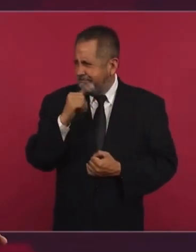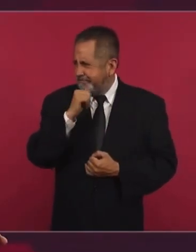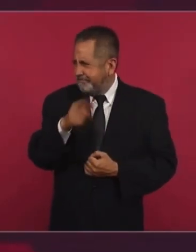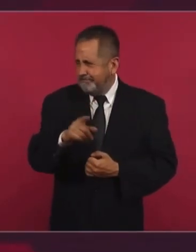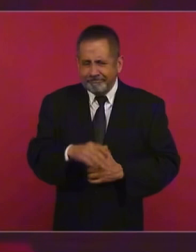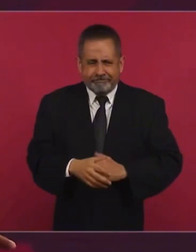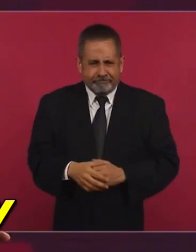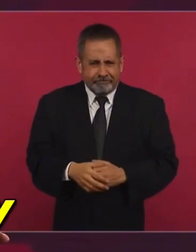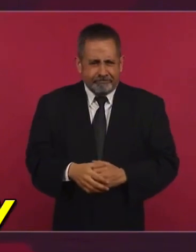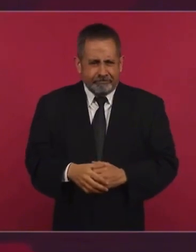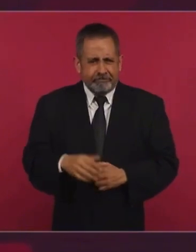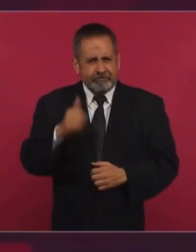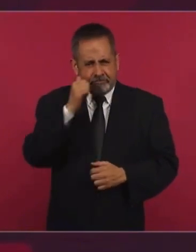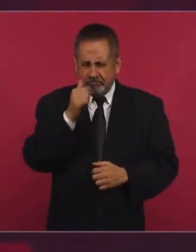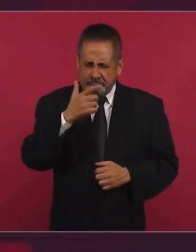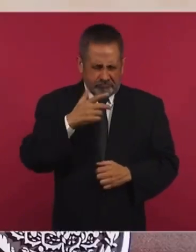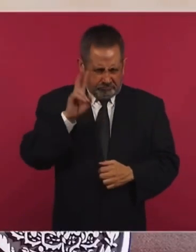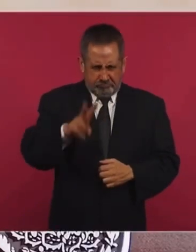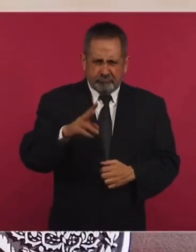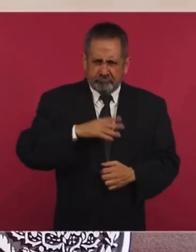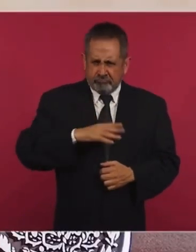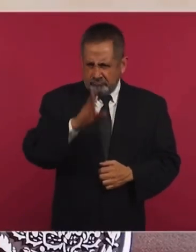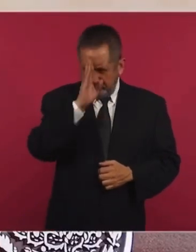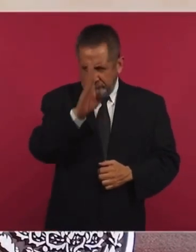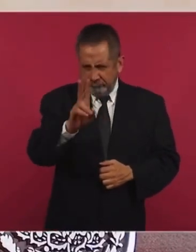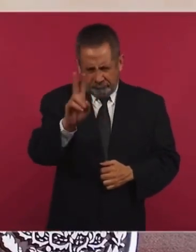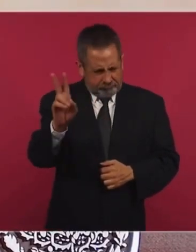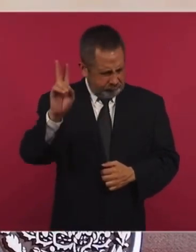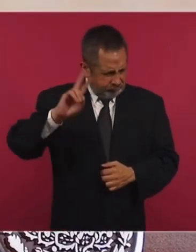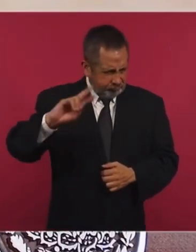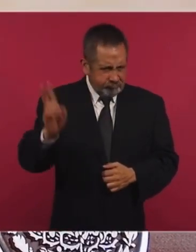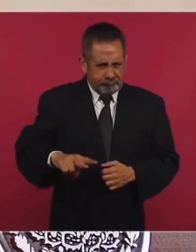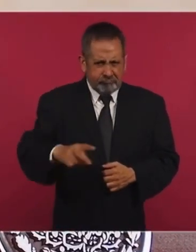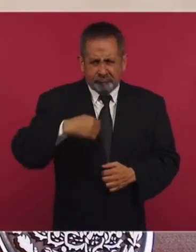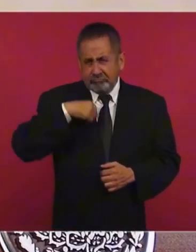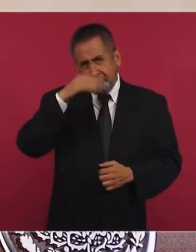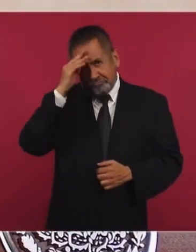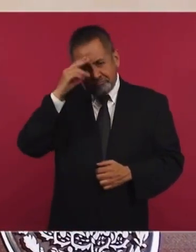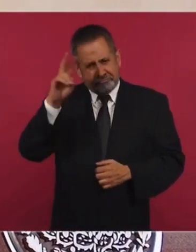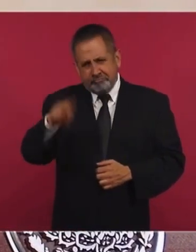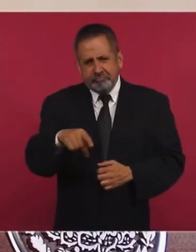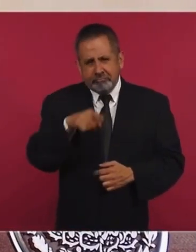Siempre ya ven cómo soy. Digo lo que pienso.